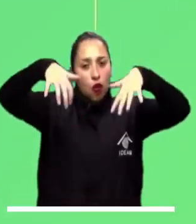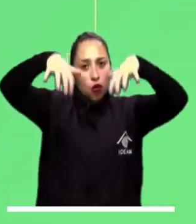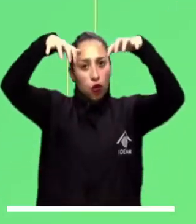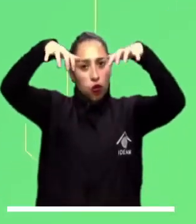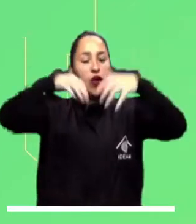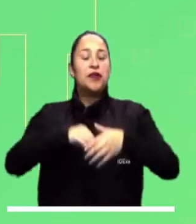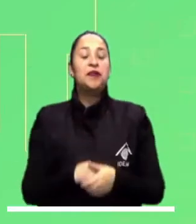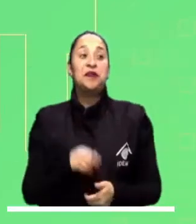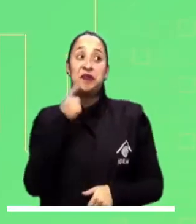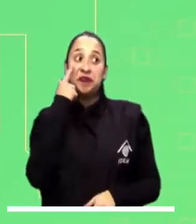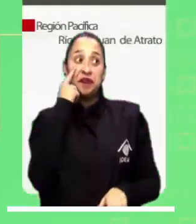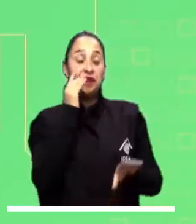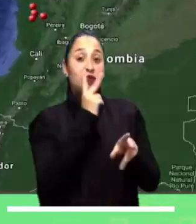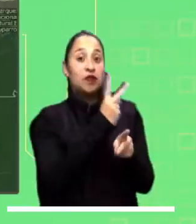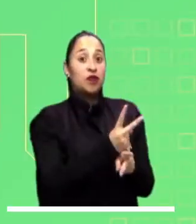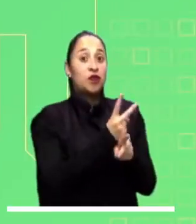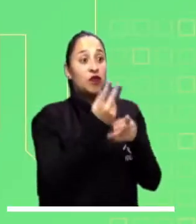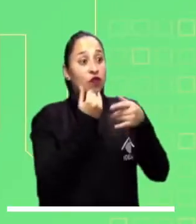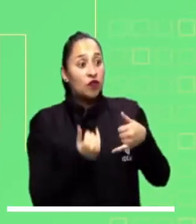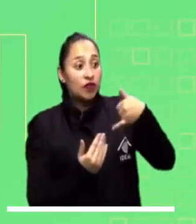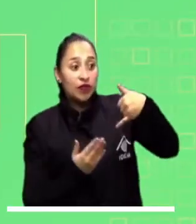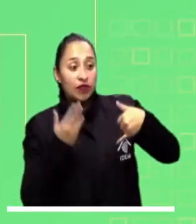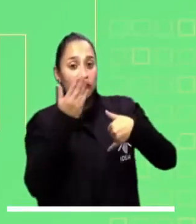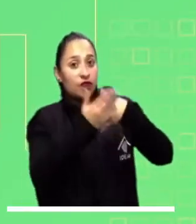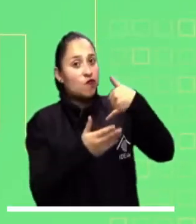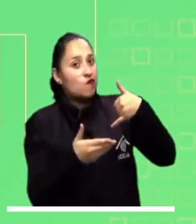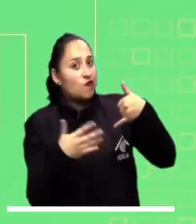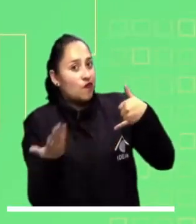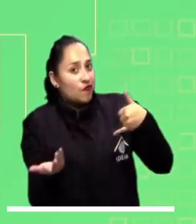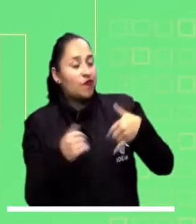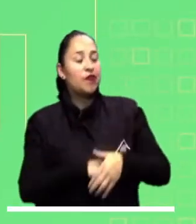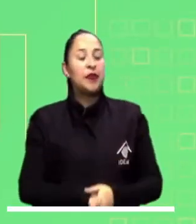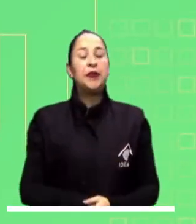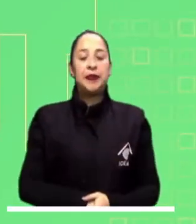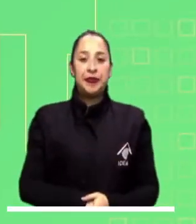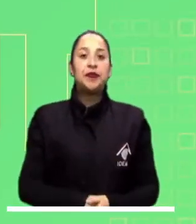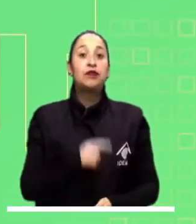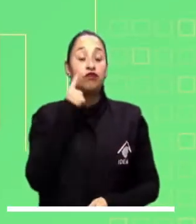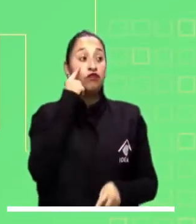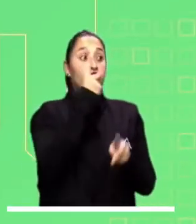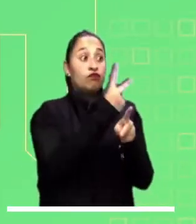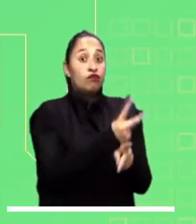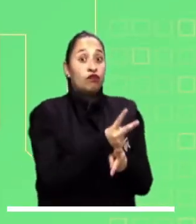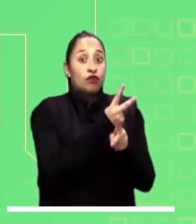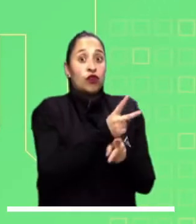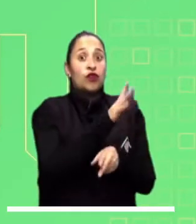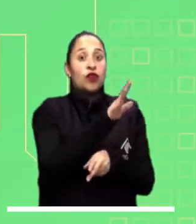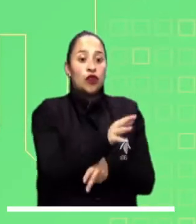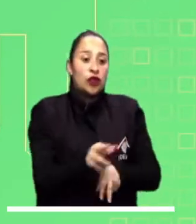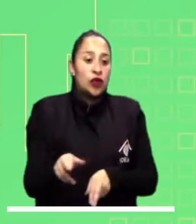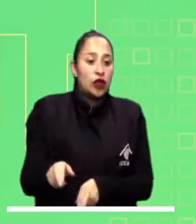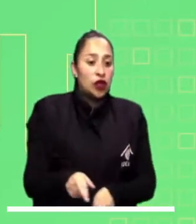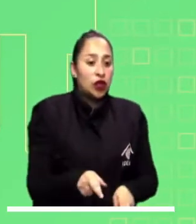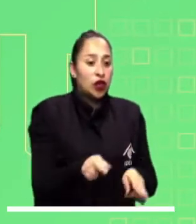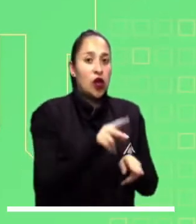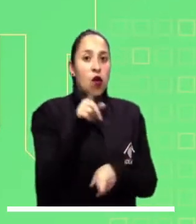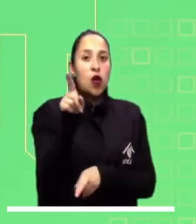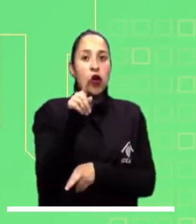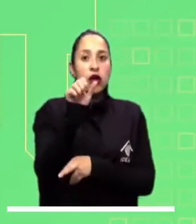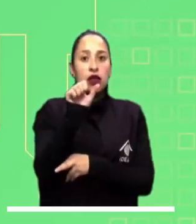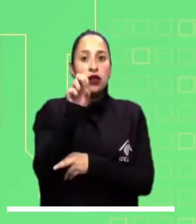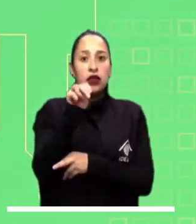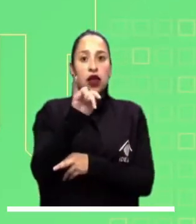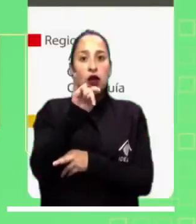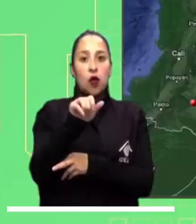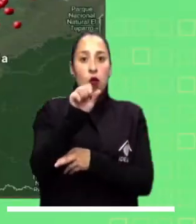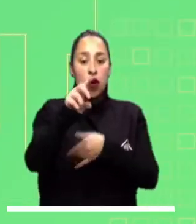Ahora, mucha atención a las principales alertas para hoy a nivel nacional. Sigue en alerta máxima la cuenca del río San Juan